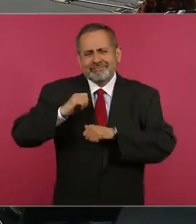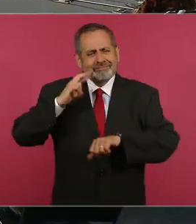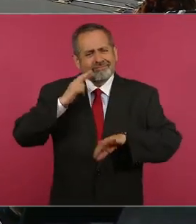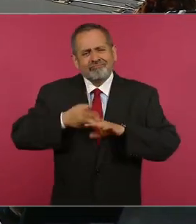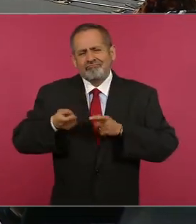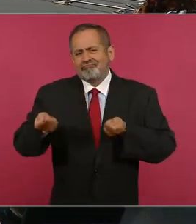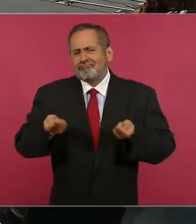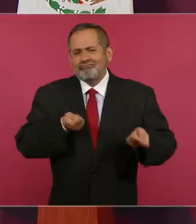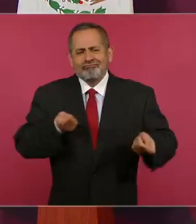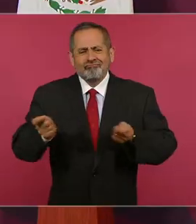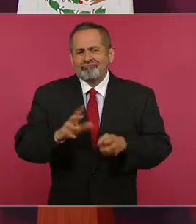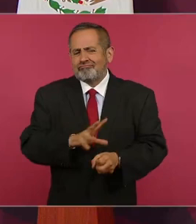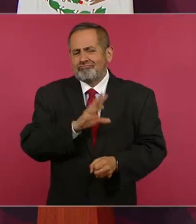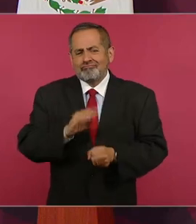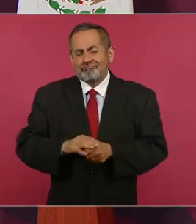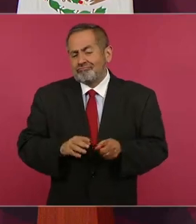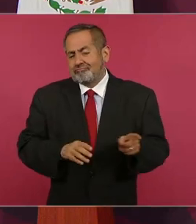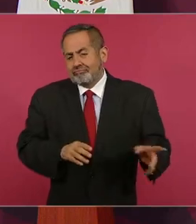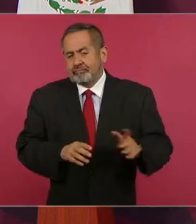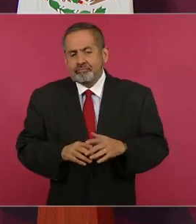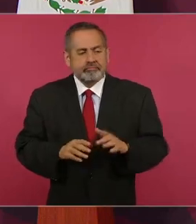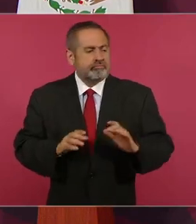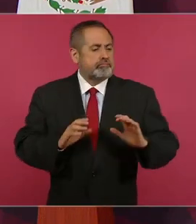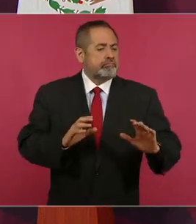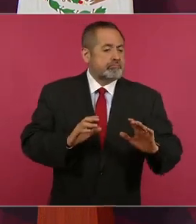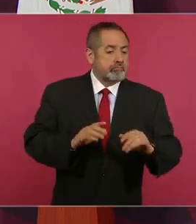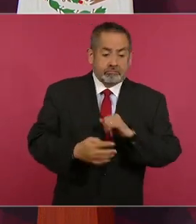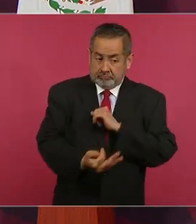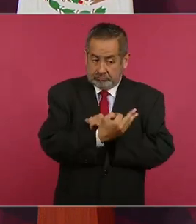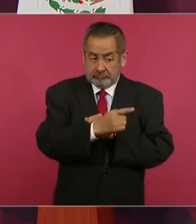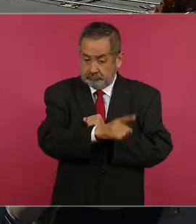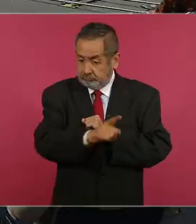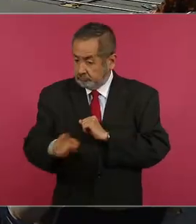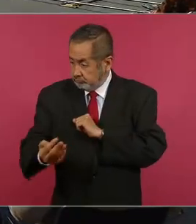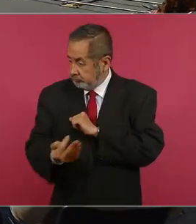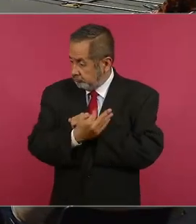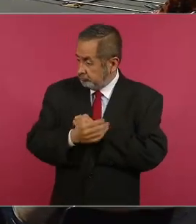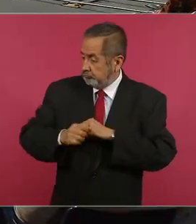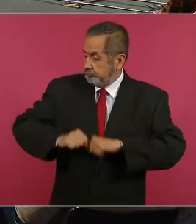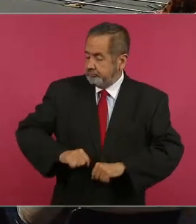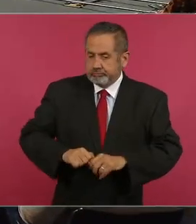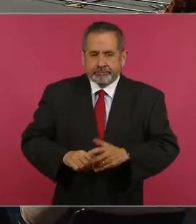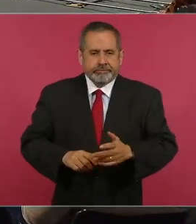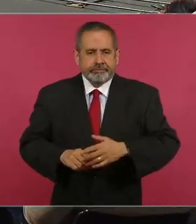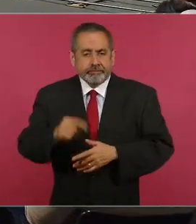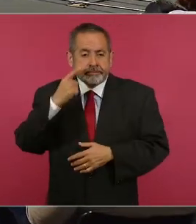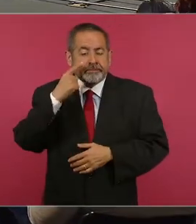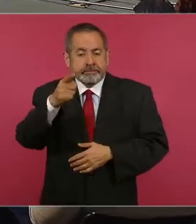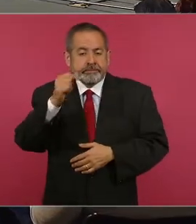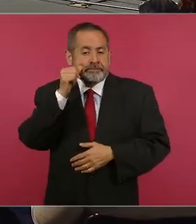mantener privilegios. Miren, eso es de ayer,